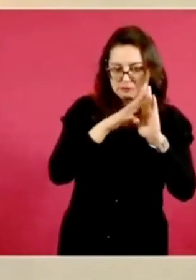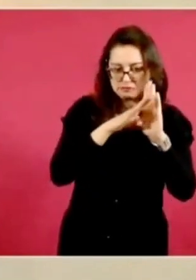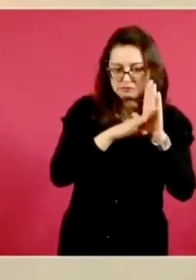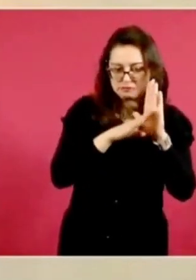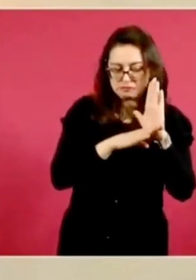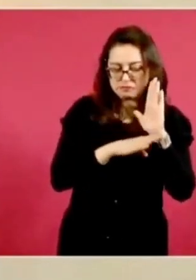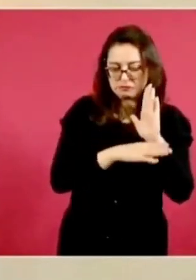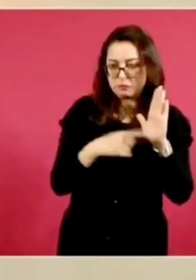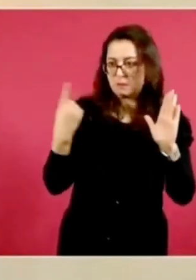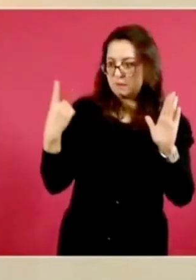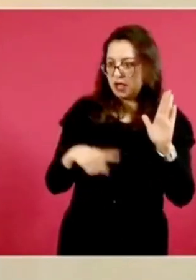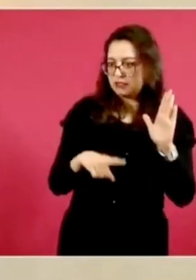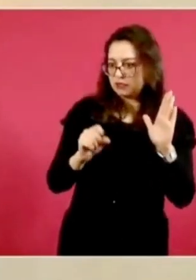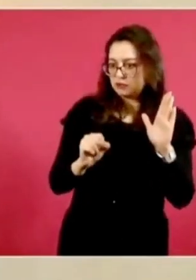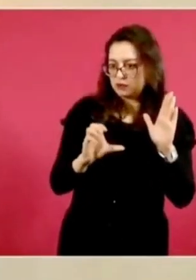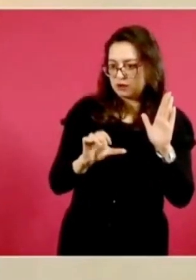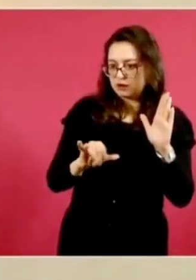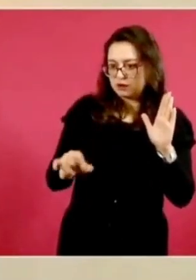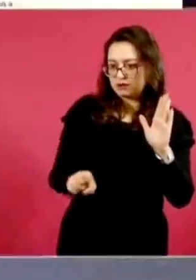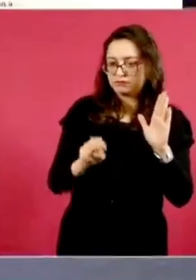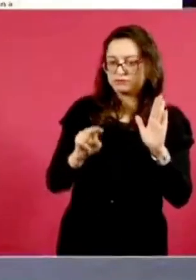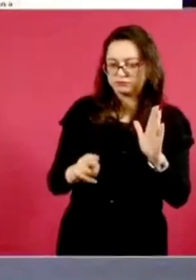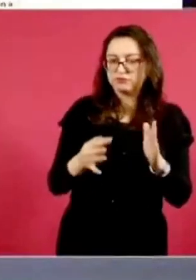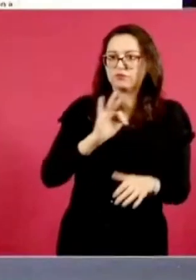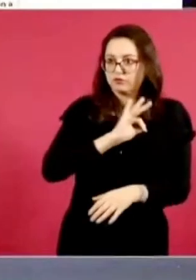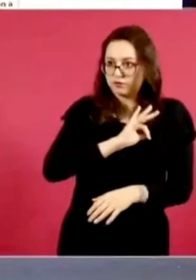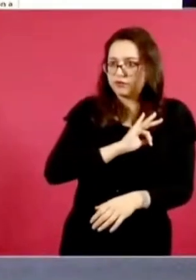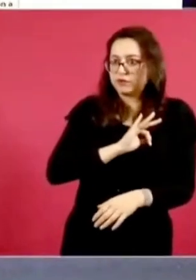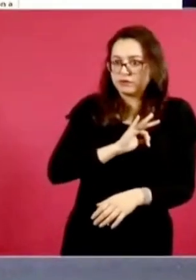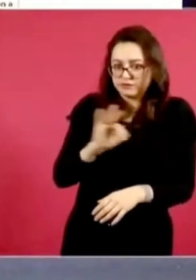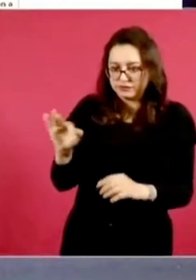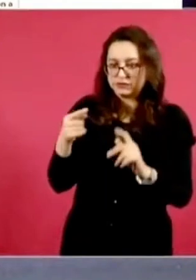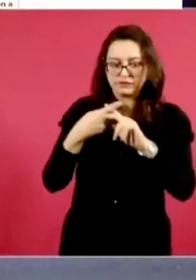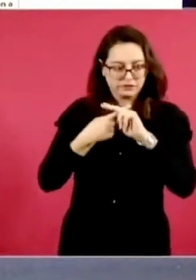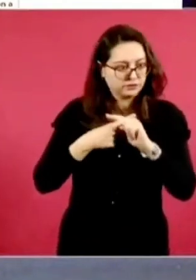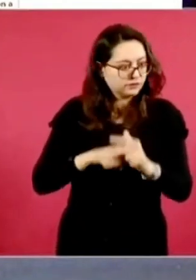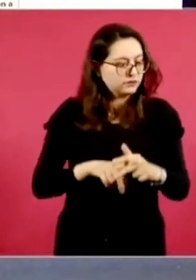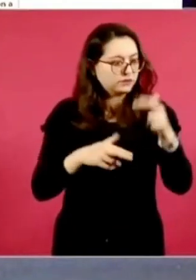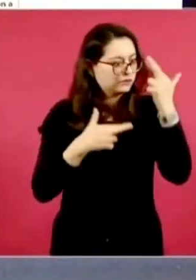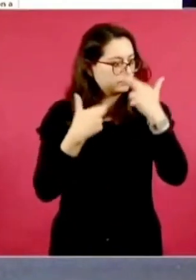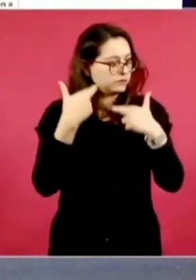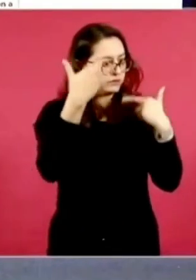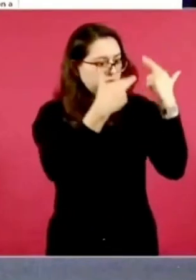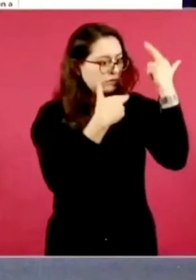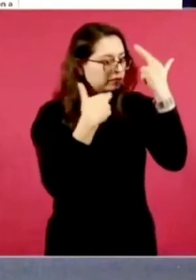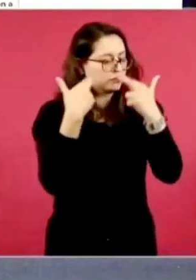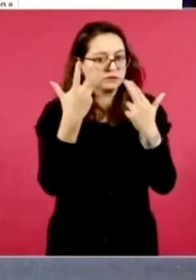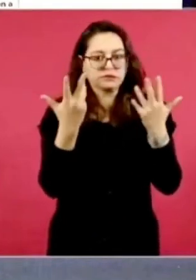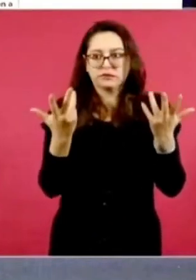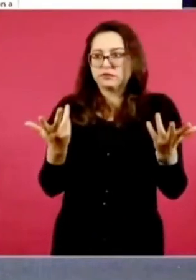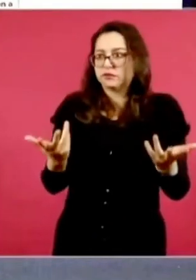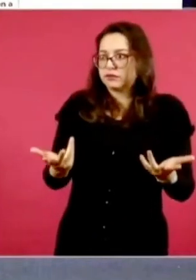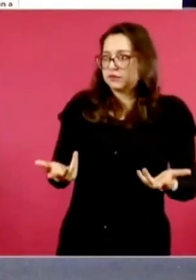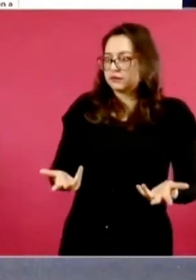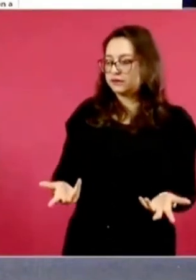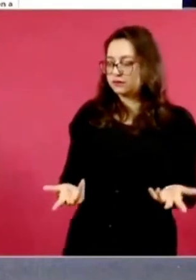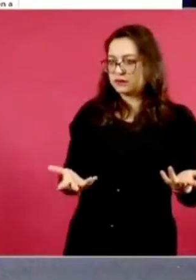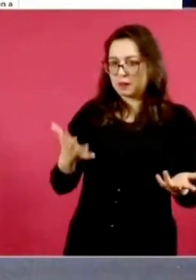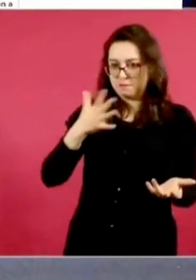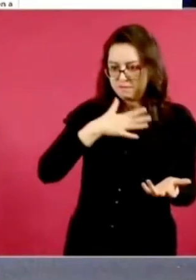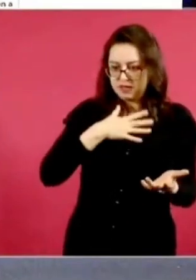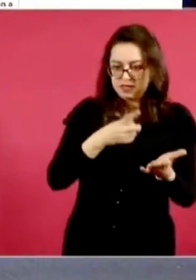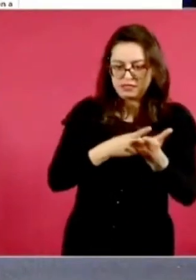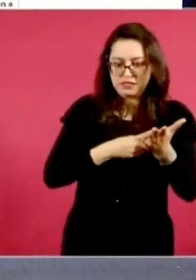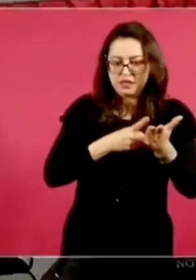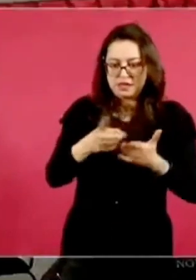Corte de Justicia, lo que lo facultaba para iniciar la diligencia de cateo en ausencia de respuesta de algún